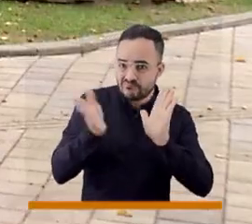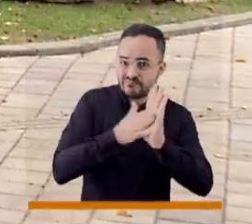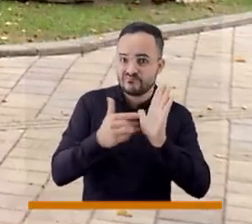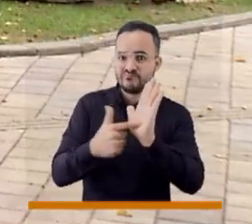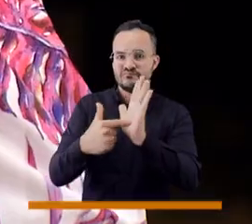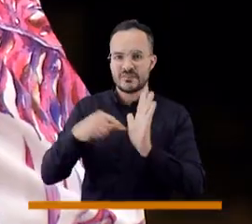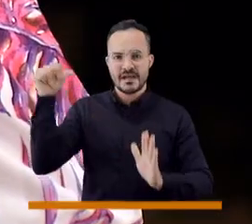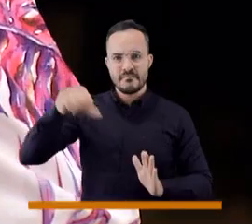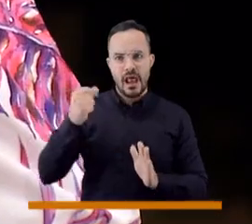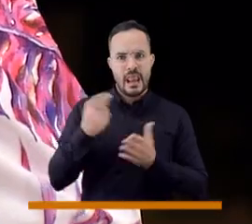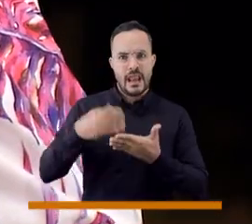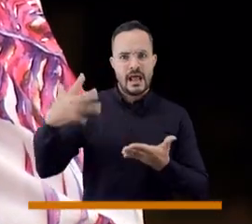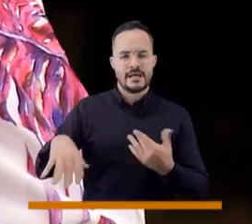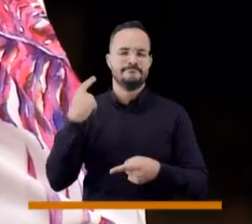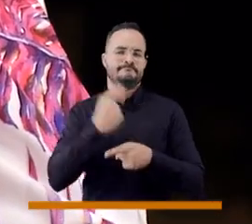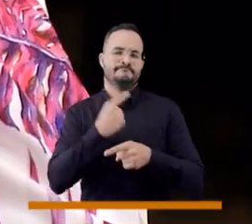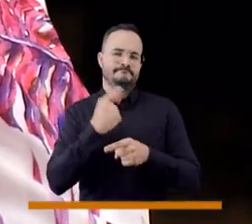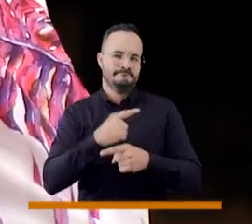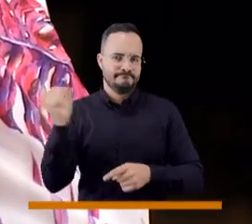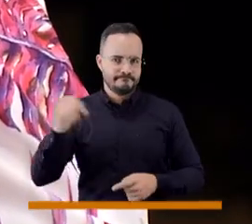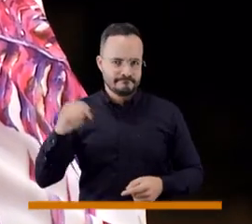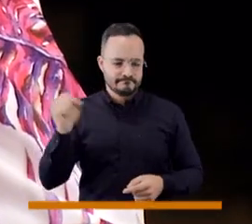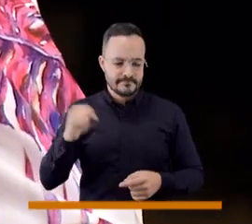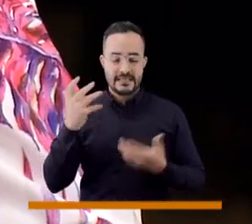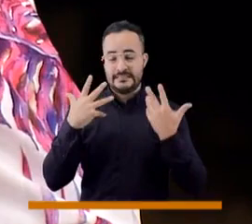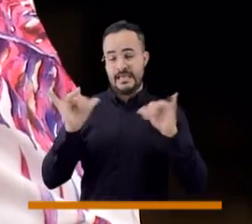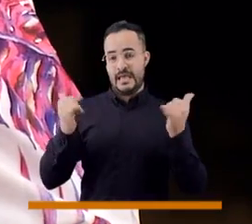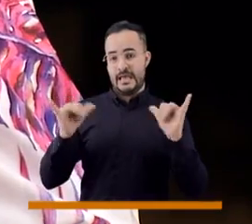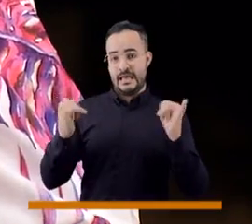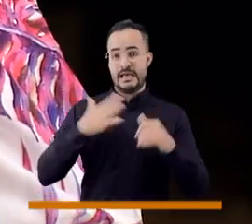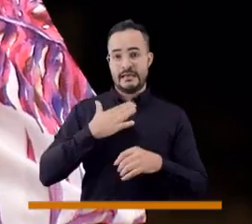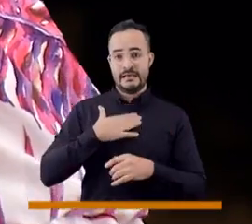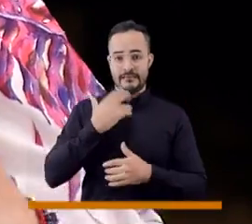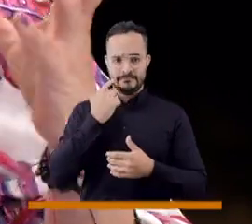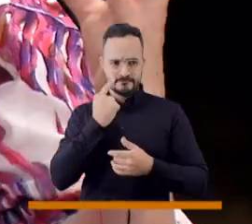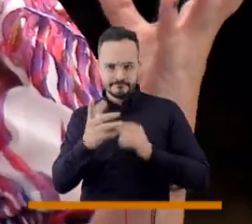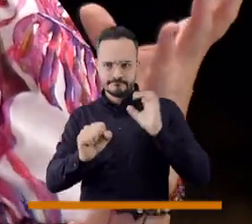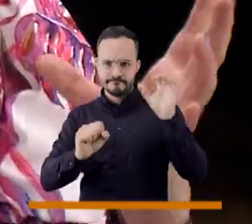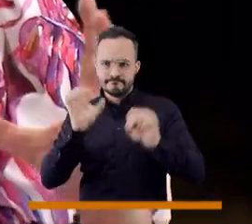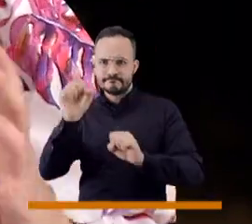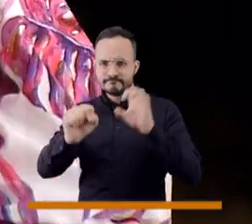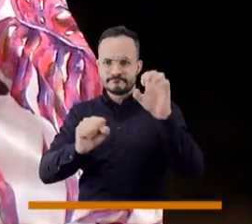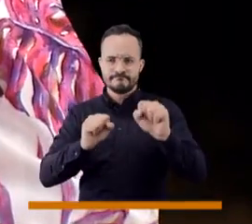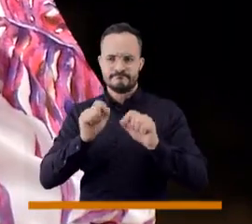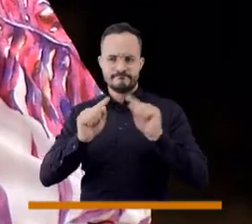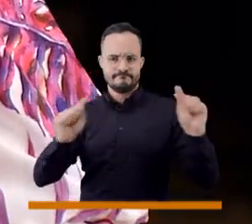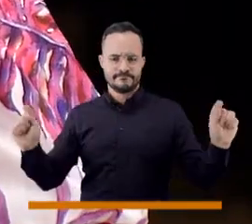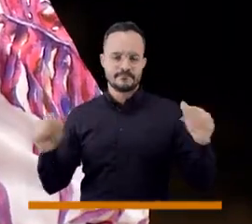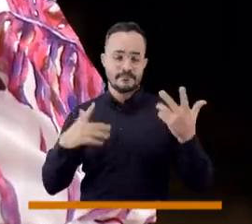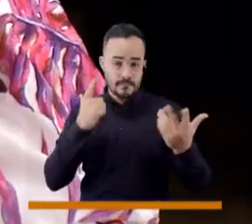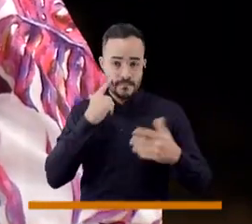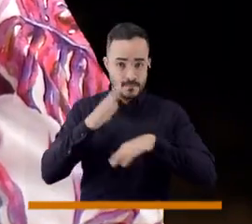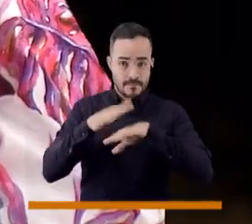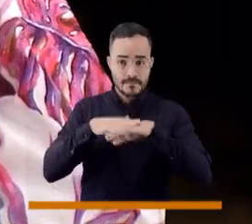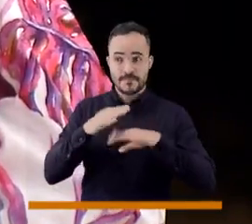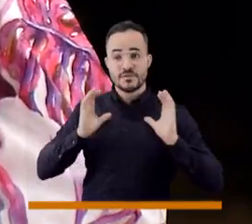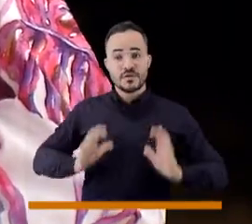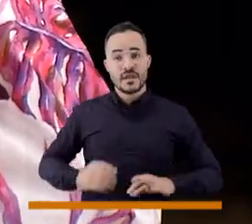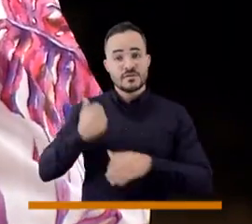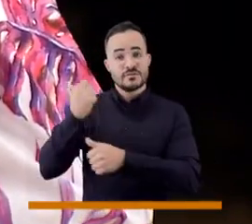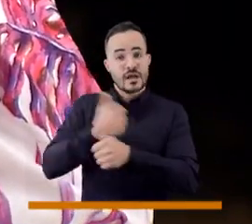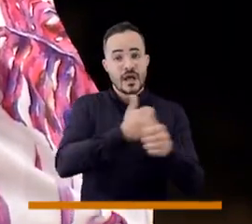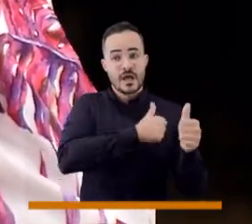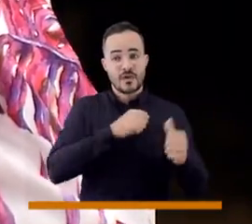estaría mal el cobro. Exacto. De hecho, eso nosotros lo hemos evidenciado mucho. En este primer recurso de revisión, que es el que